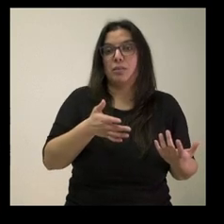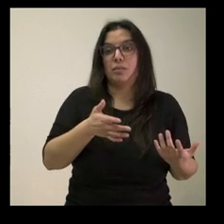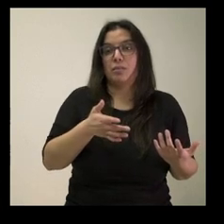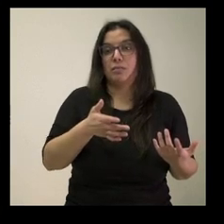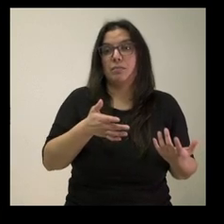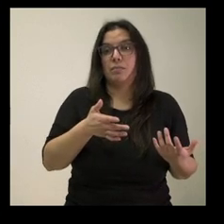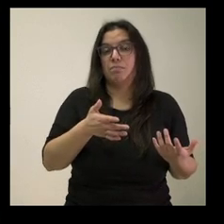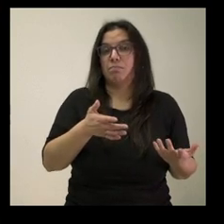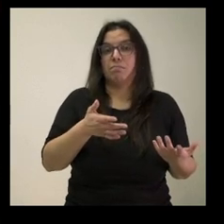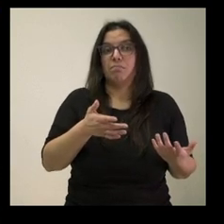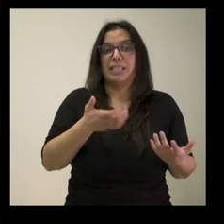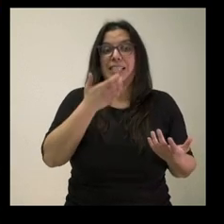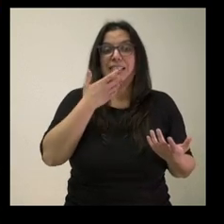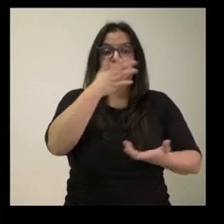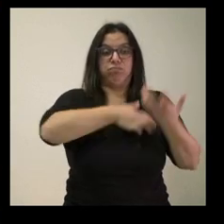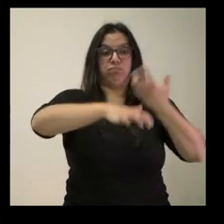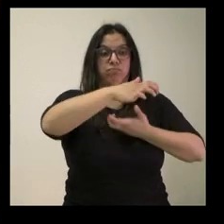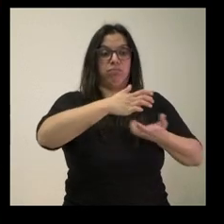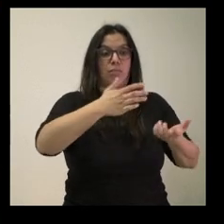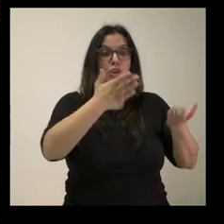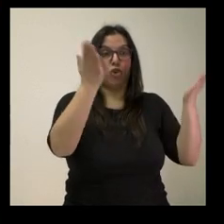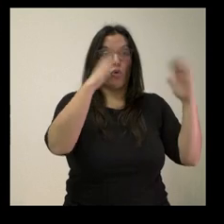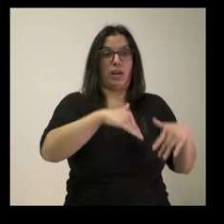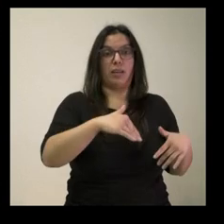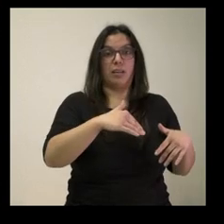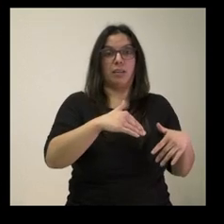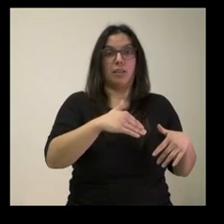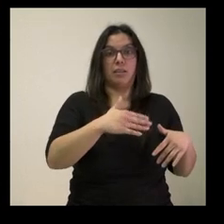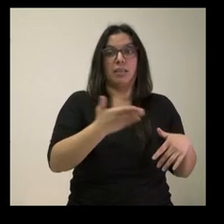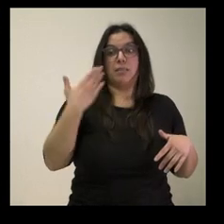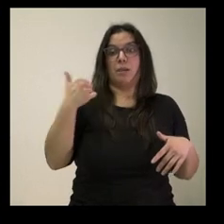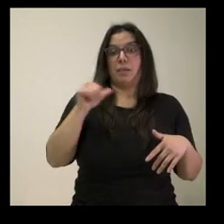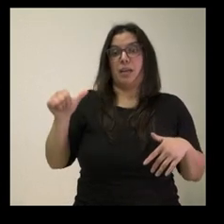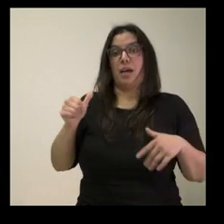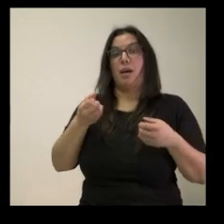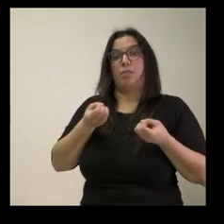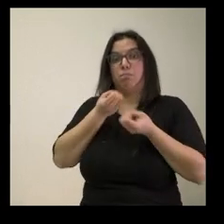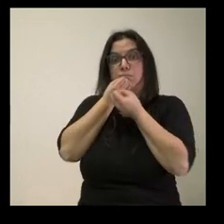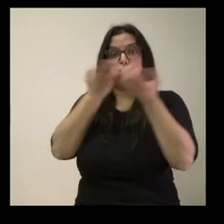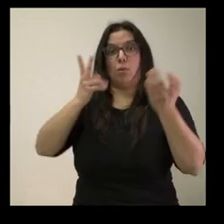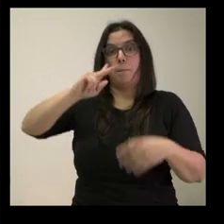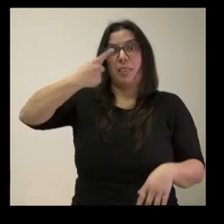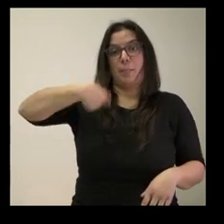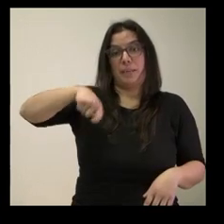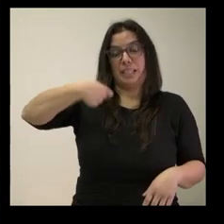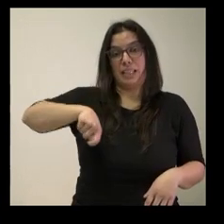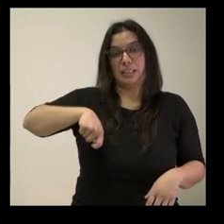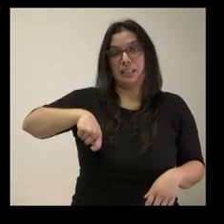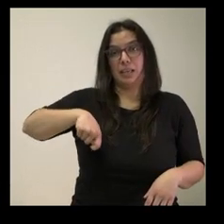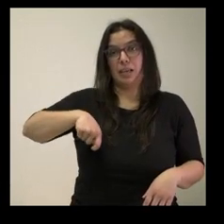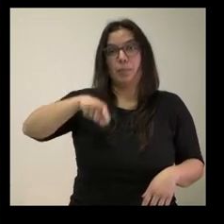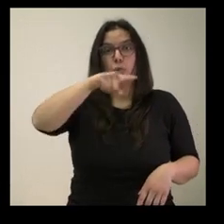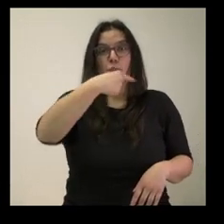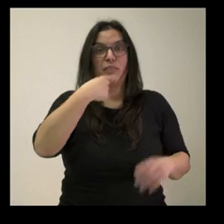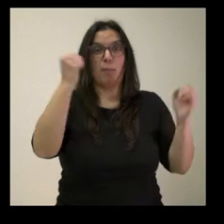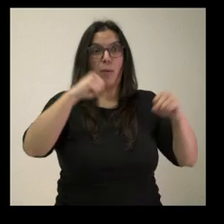no haber esta polémica ha surgido hace una semana, por las declaraciones del vicepresidente, y que realmente usted ha dicho que no se ha aprobado